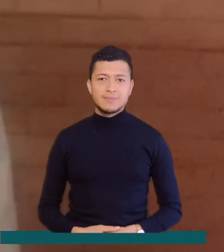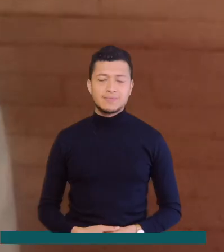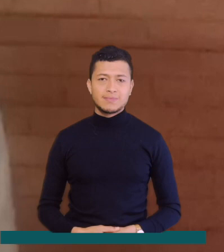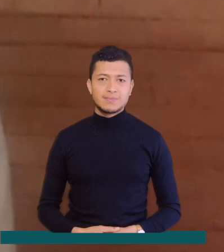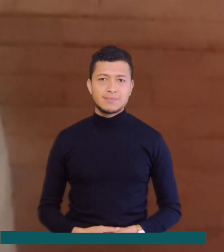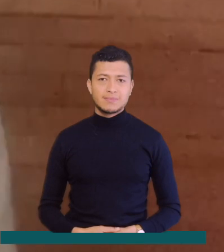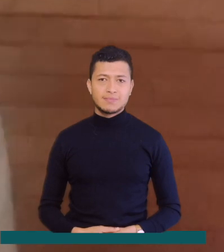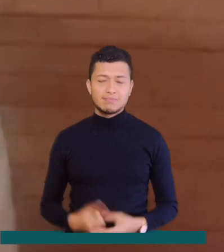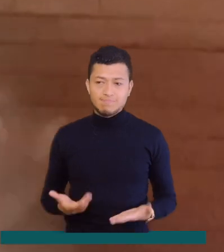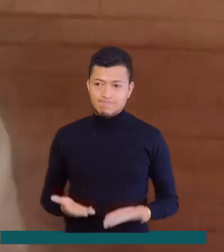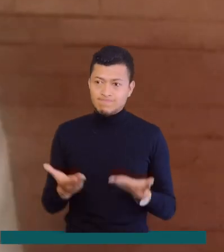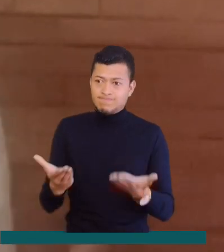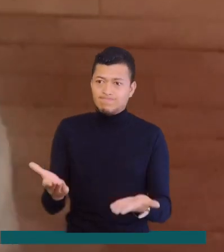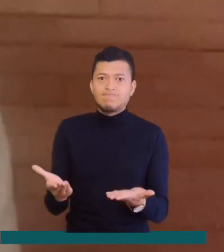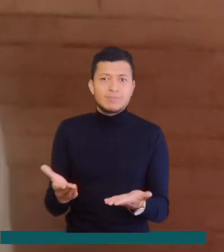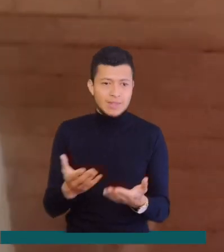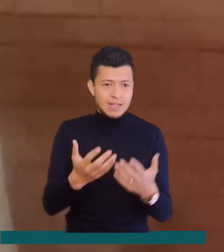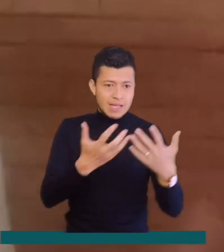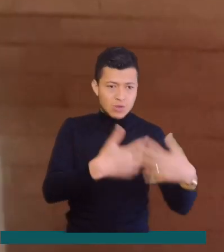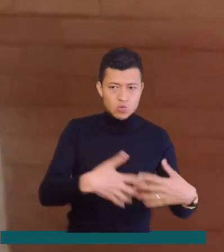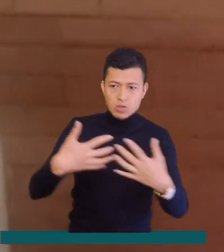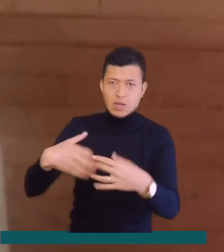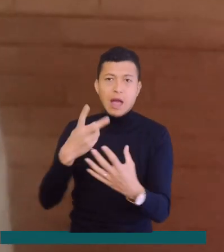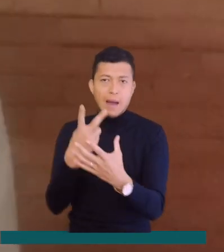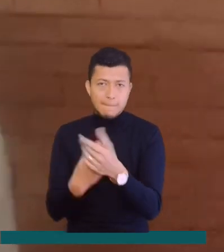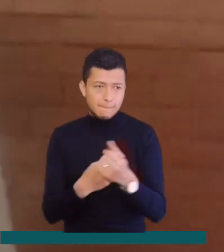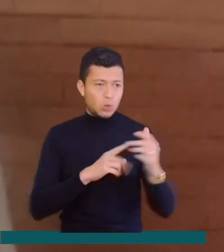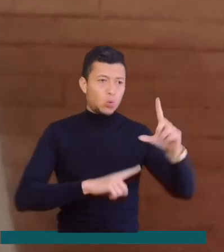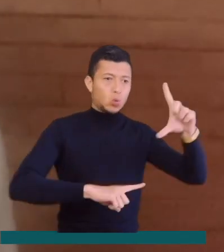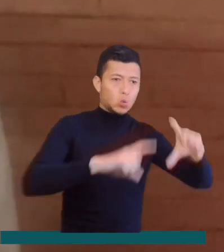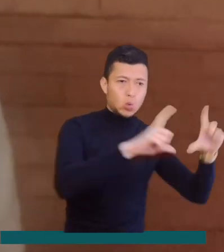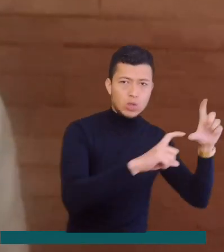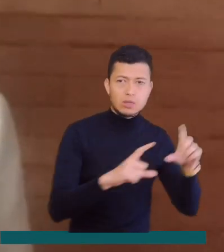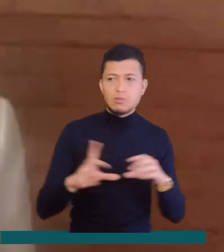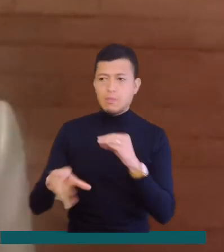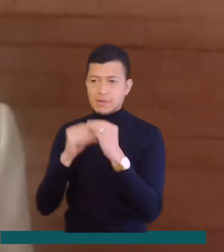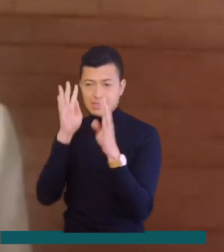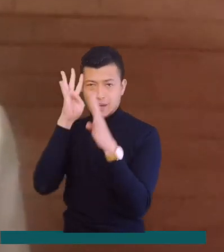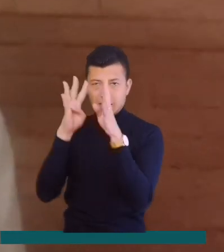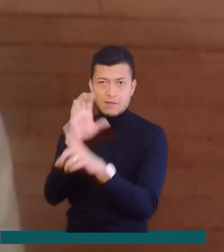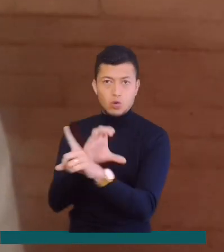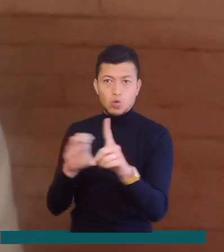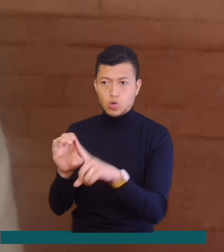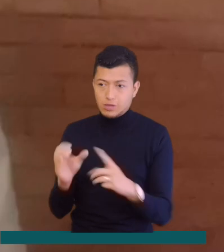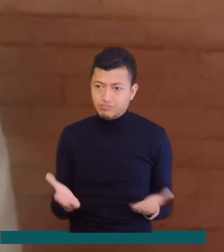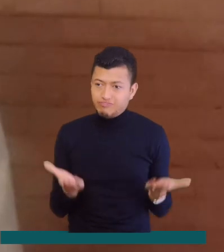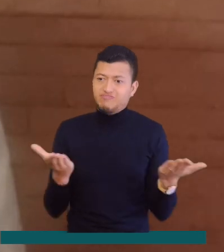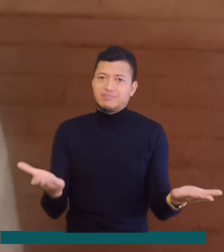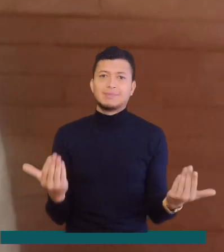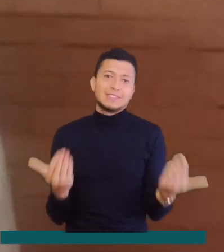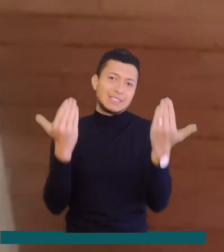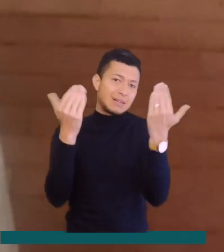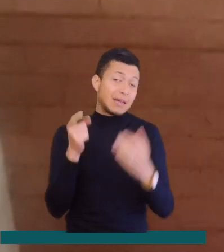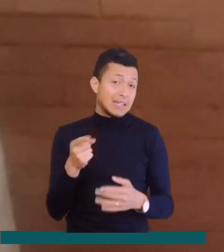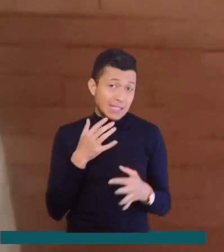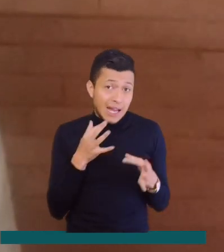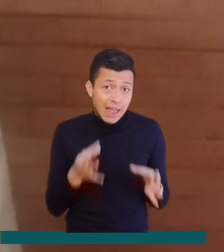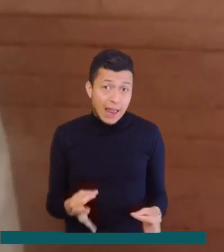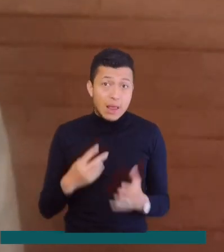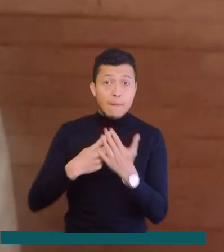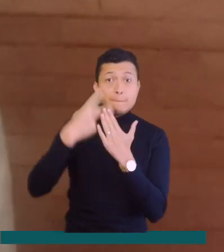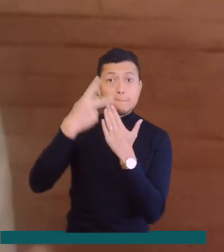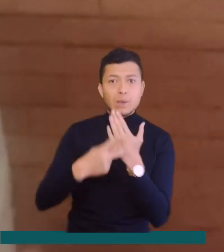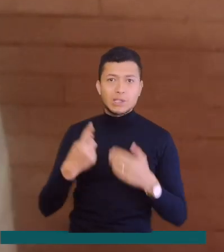Es muy enriquecedora para ambas industrias, tanto para el turismo como para las industrias creativas y culturales. Entonces, realmente